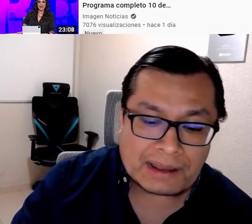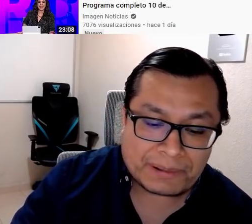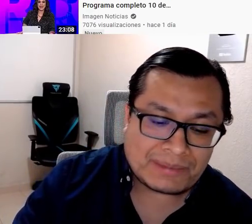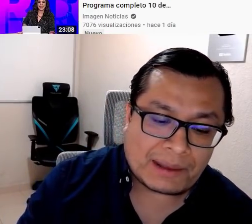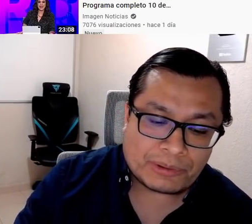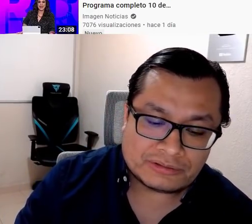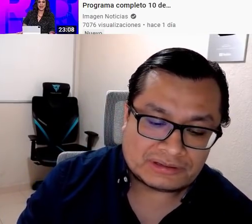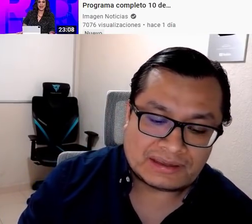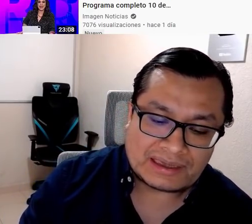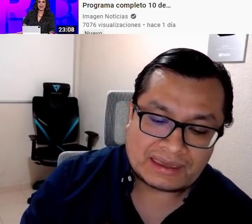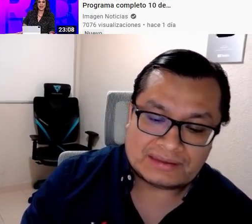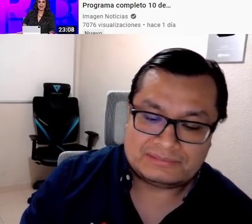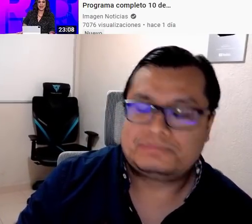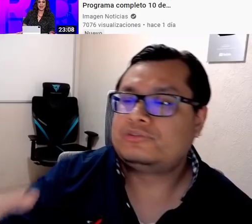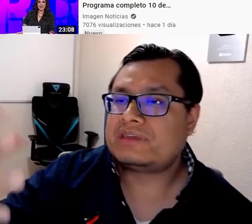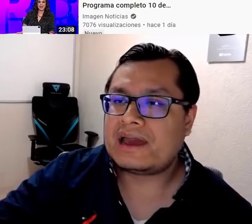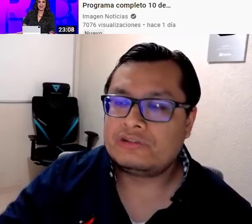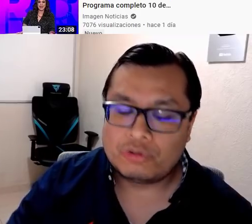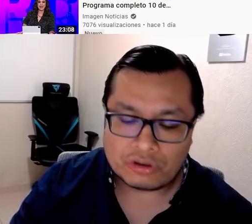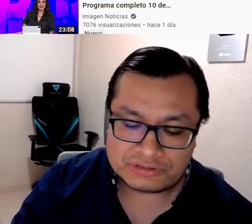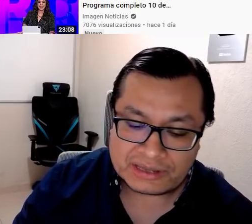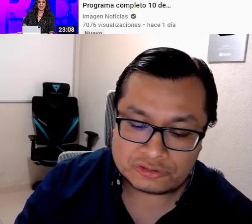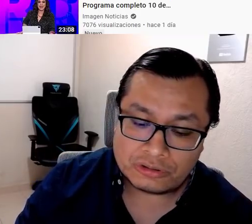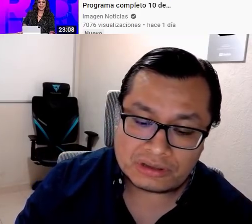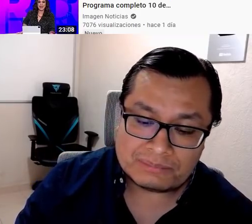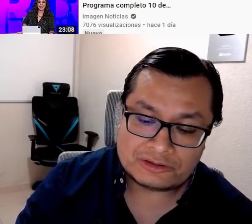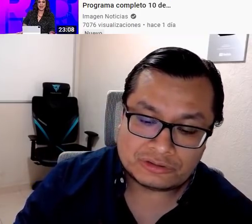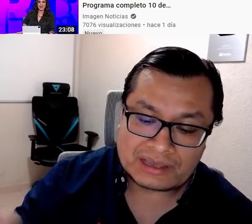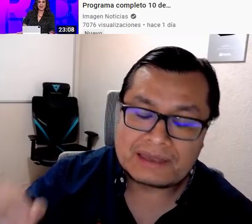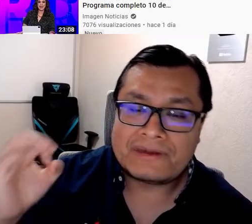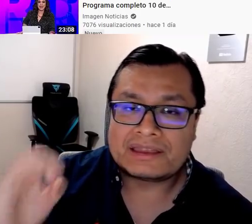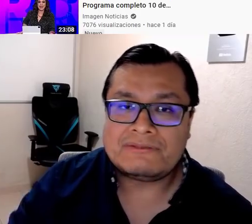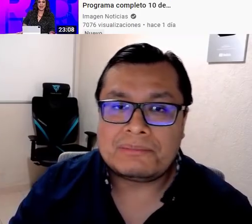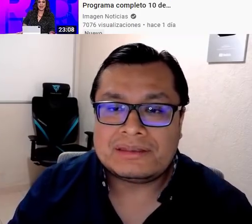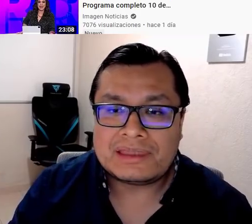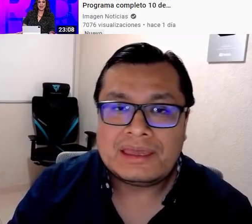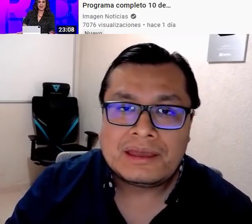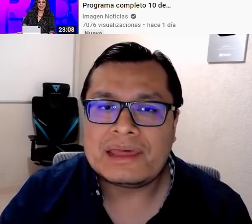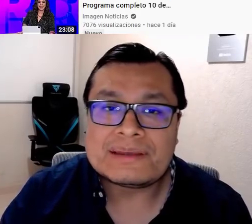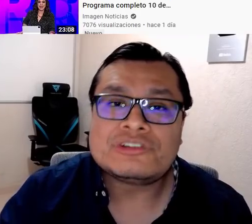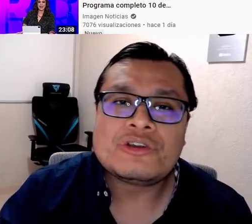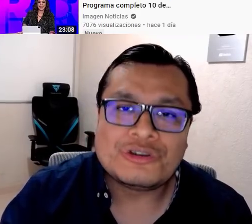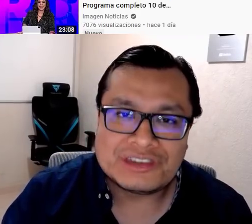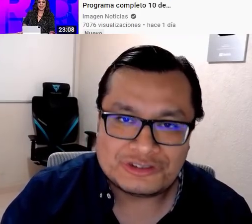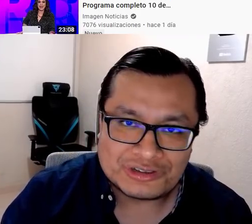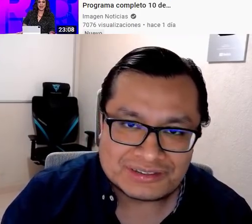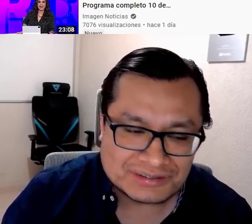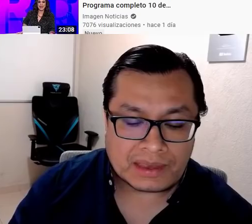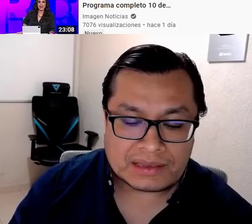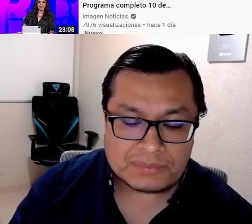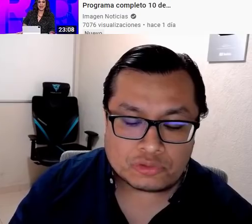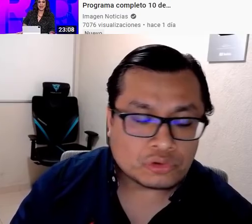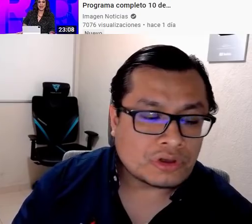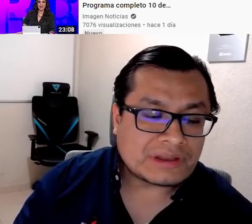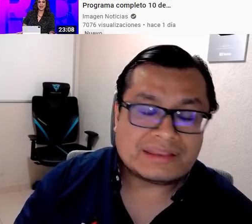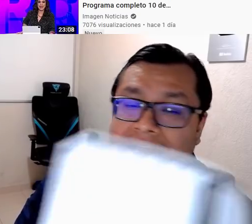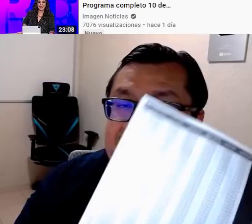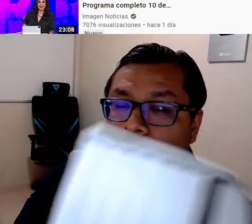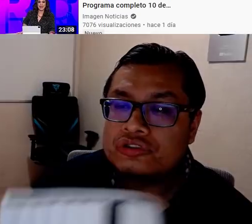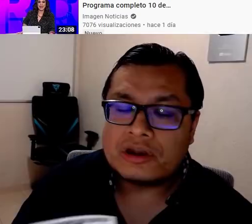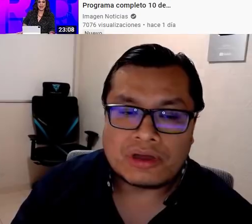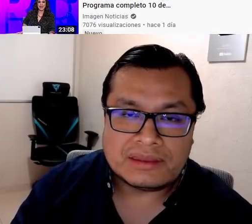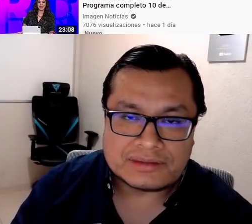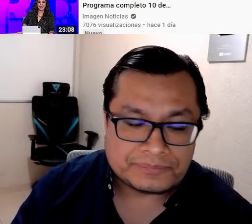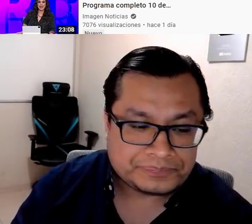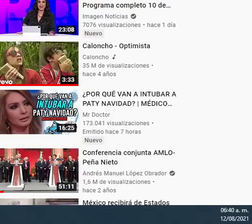En la primera nos dicen que llegaron a un consenso y mencionan que efectivamente estamos en condiciones. En el minuto 1.30